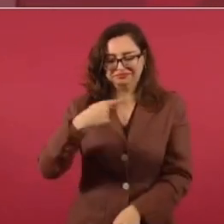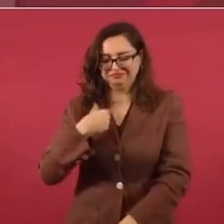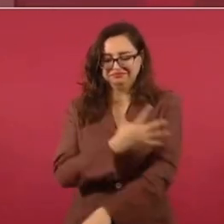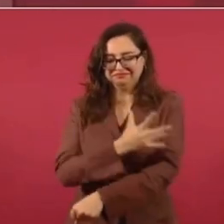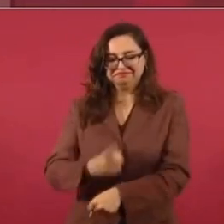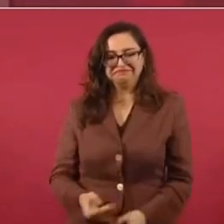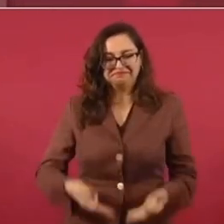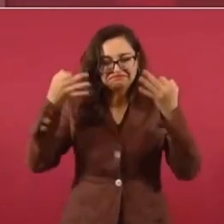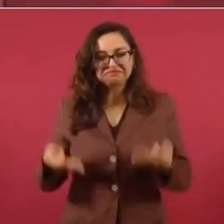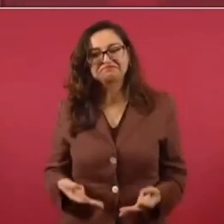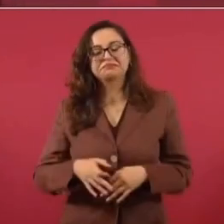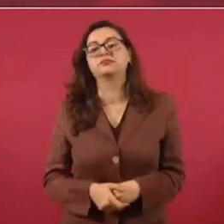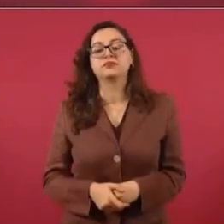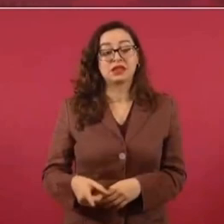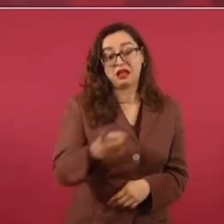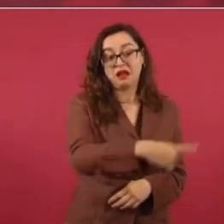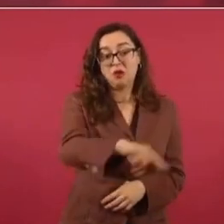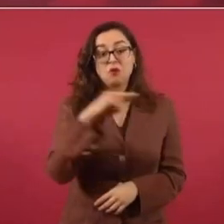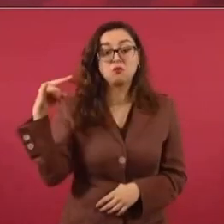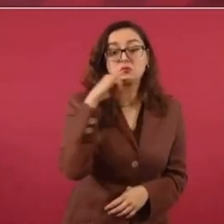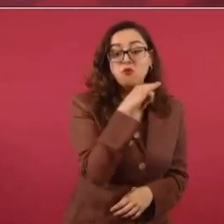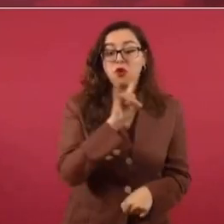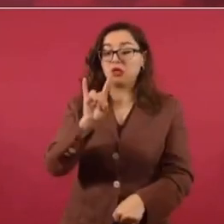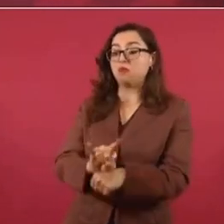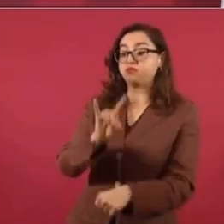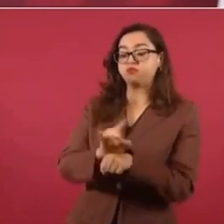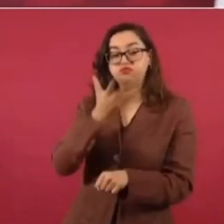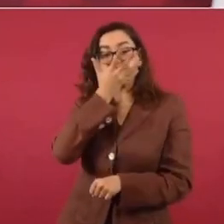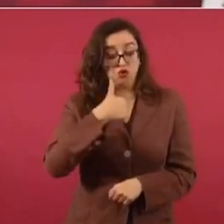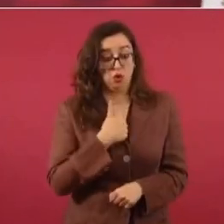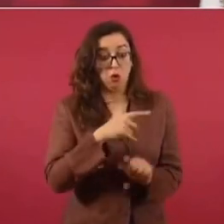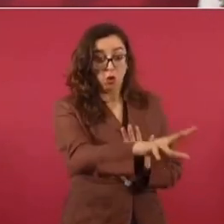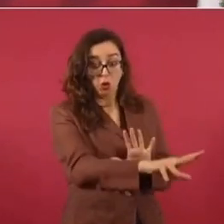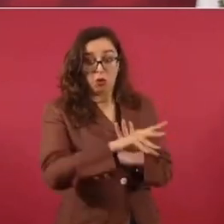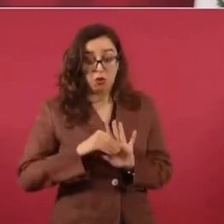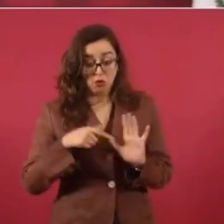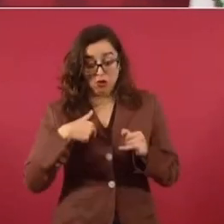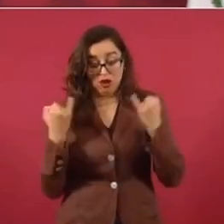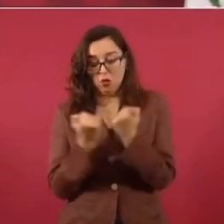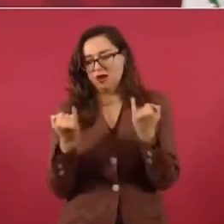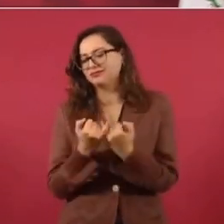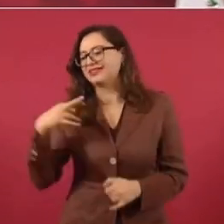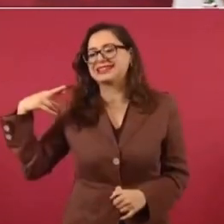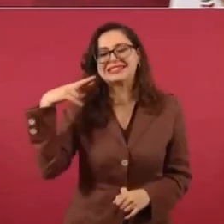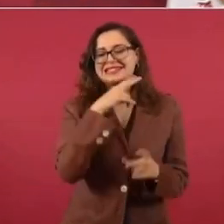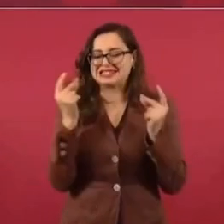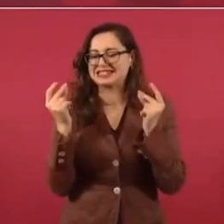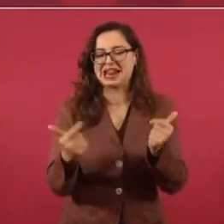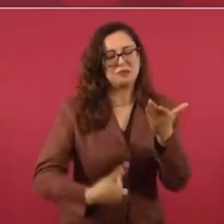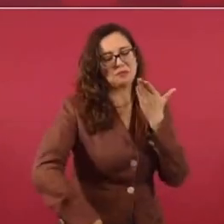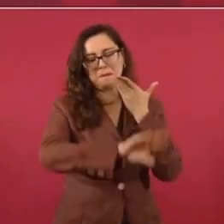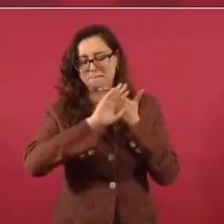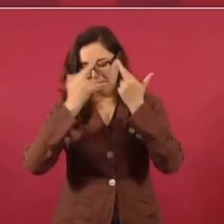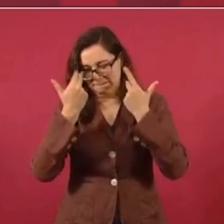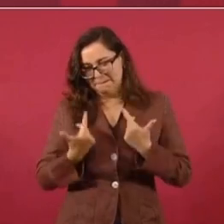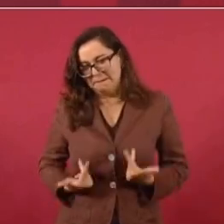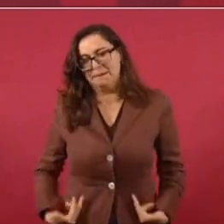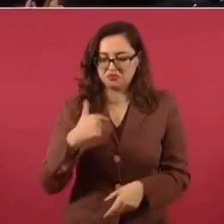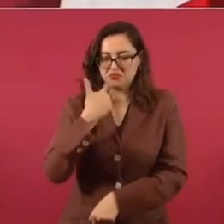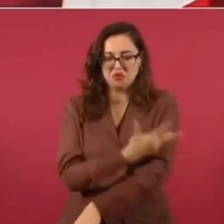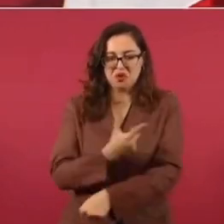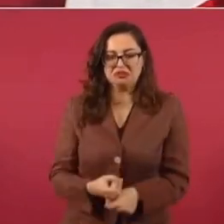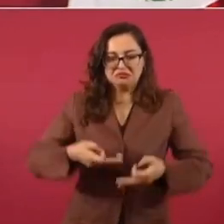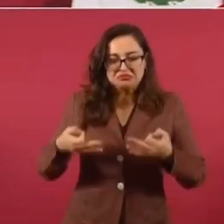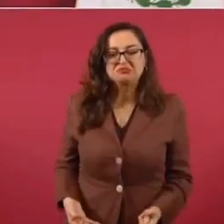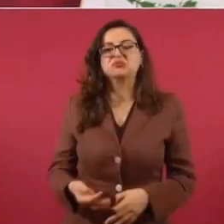hipócritas como son los conservadores, que dicen una cosa y hacen otra, ya nos hubiesen aniquilado políticamente hablando.